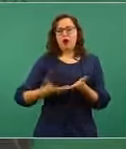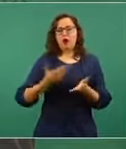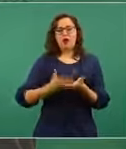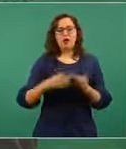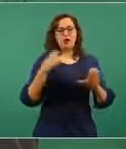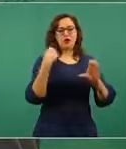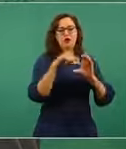Entonces...